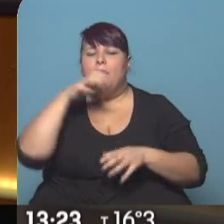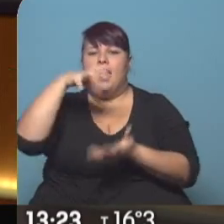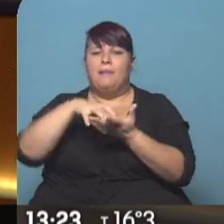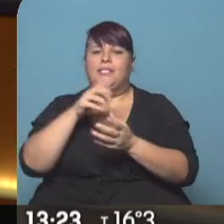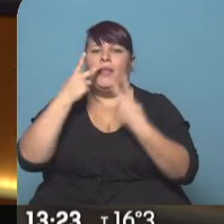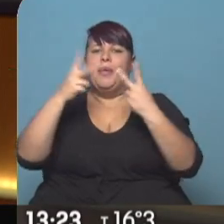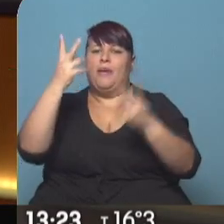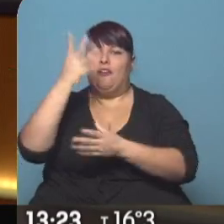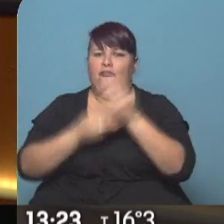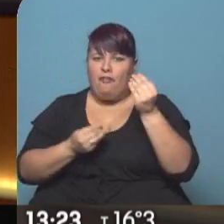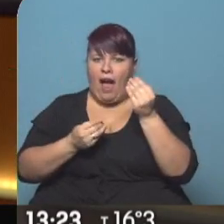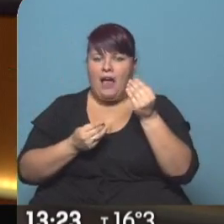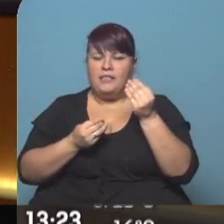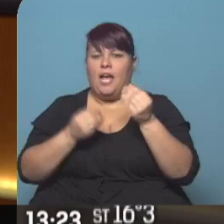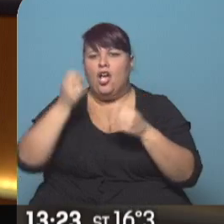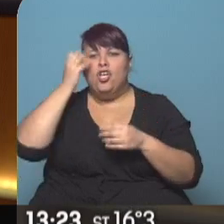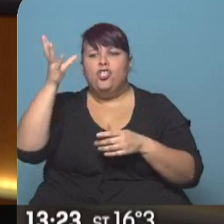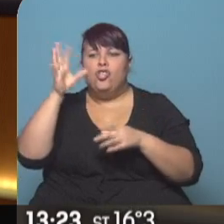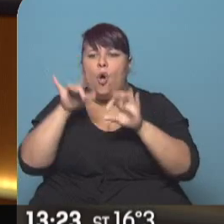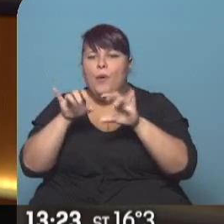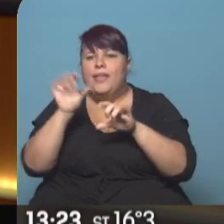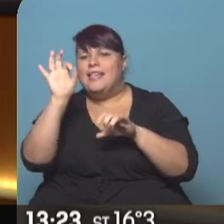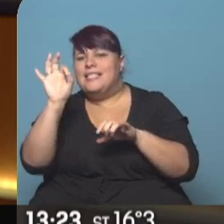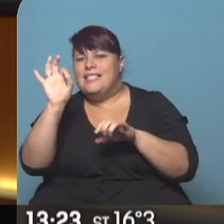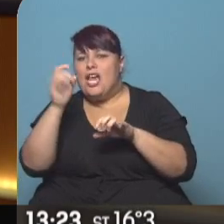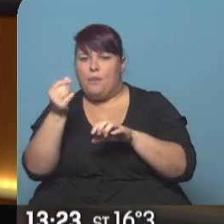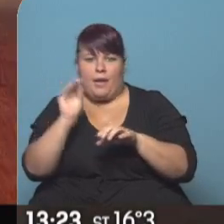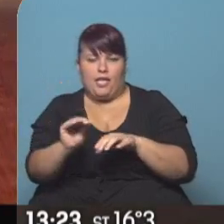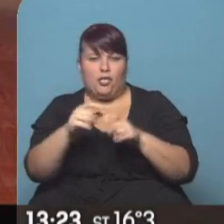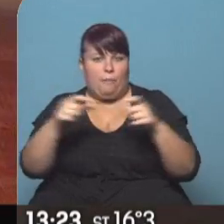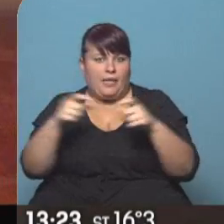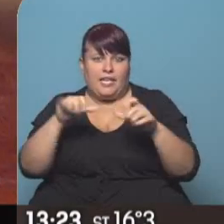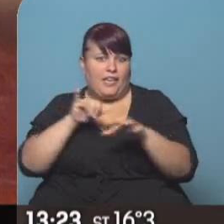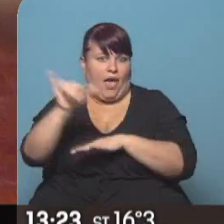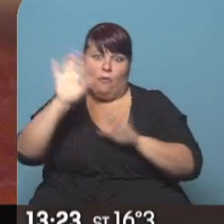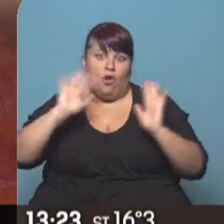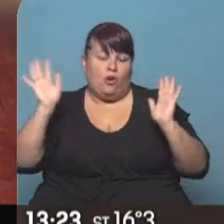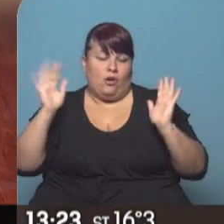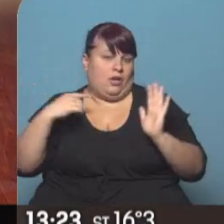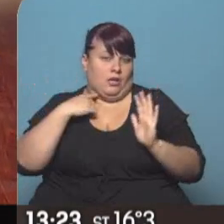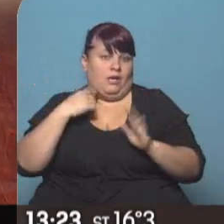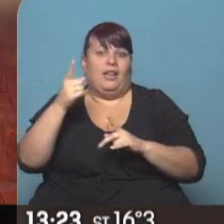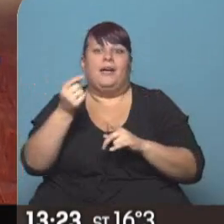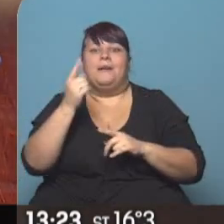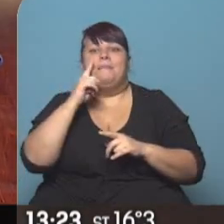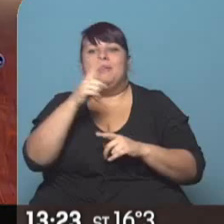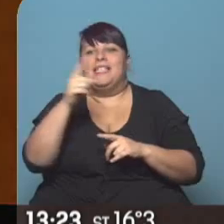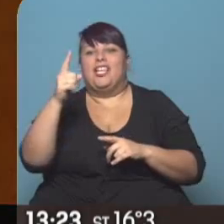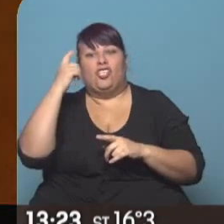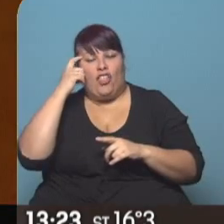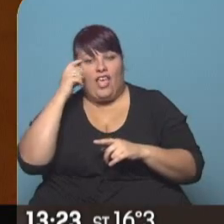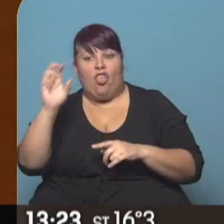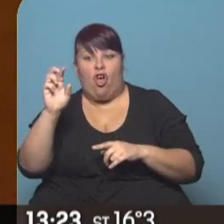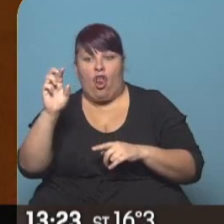de viaje que se confunden y se olvidan de tipear un cero en el precio de un pasaje aéreo. Y a lo mejor lo que cuesta 1.110